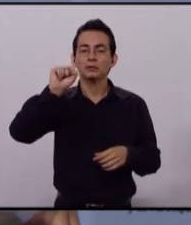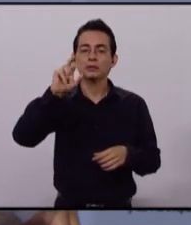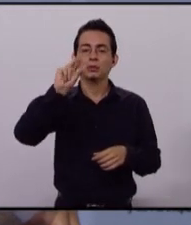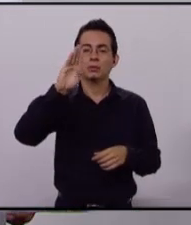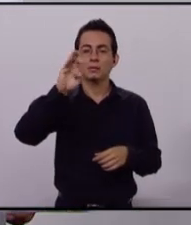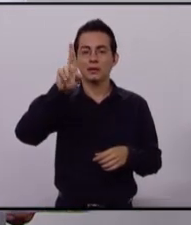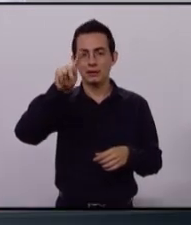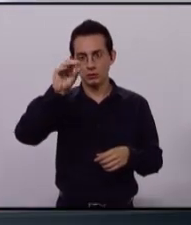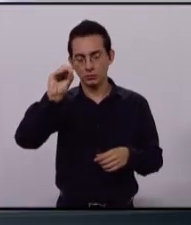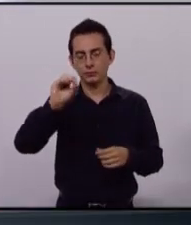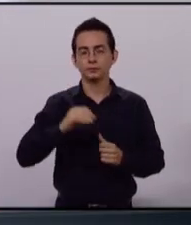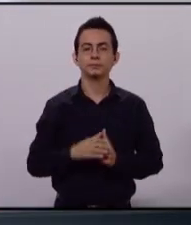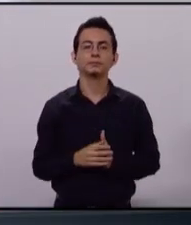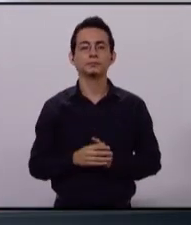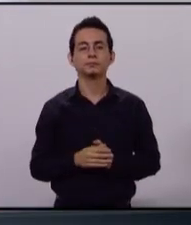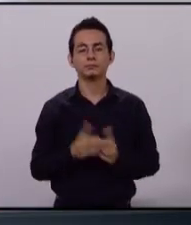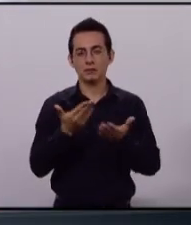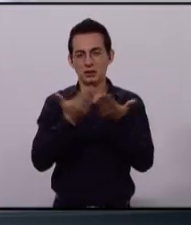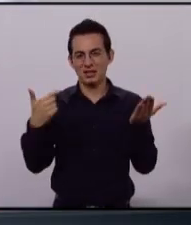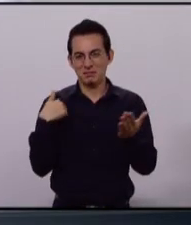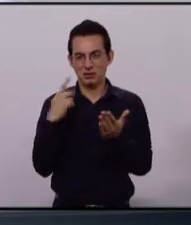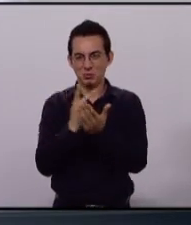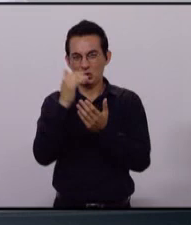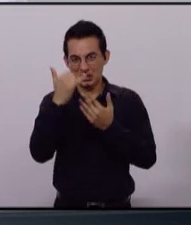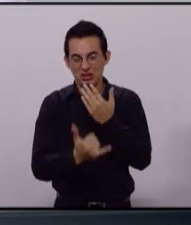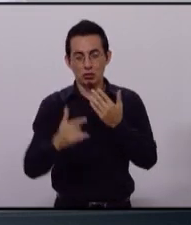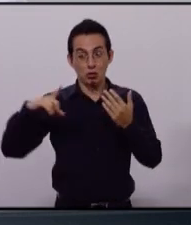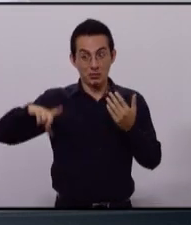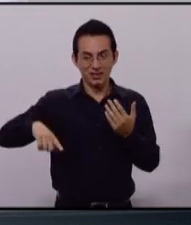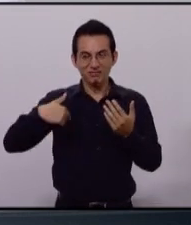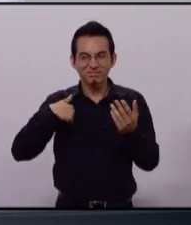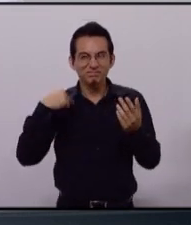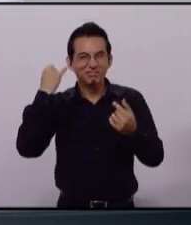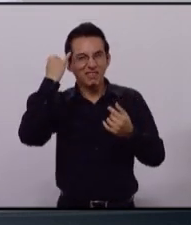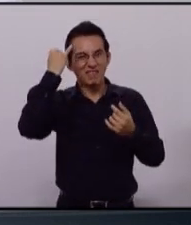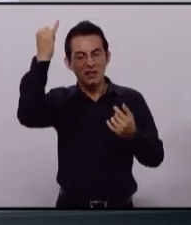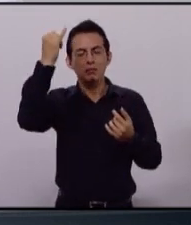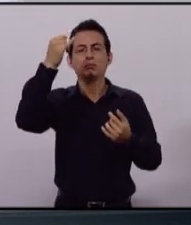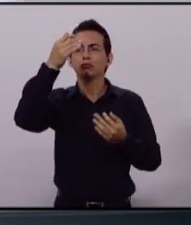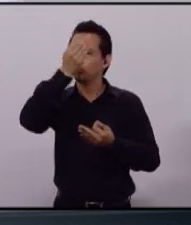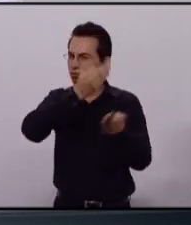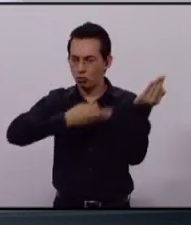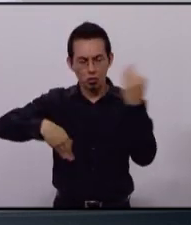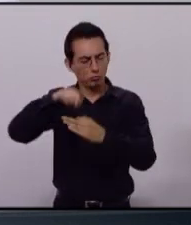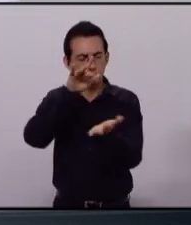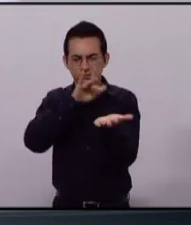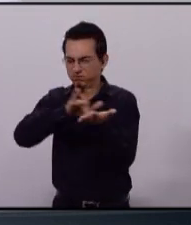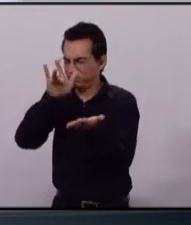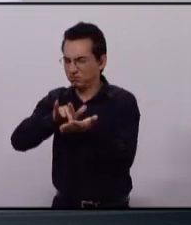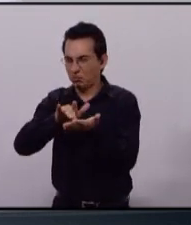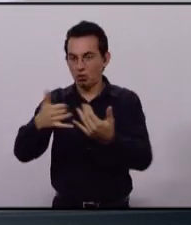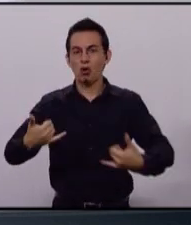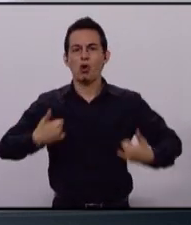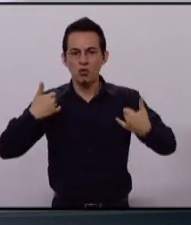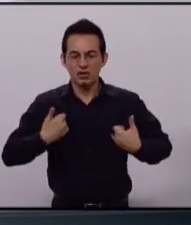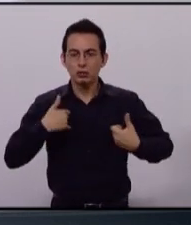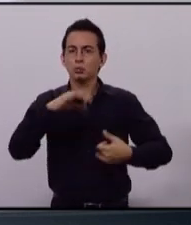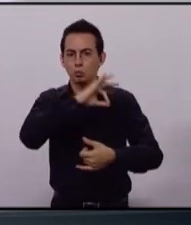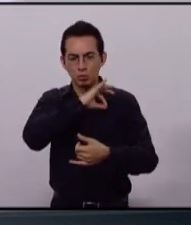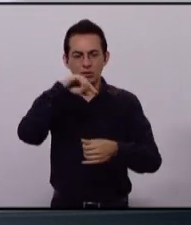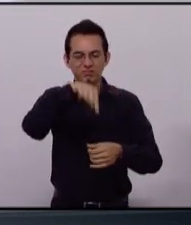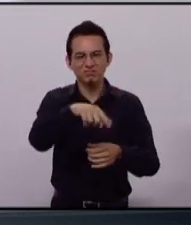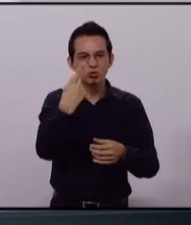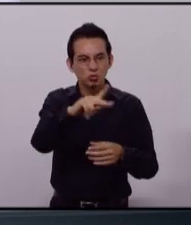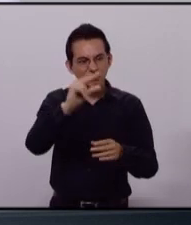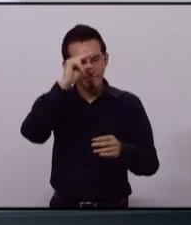Zavala. En mi proyecto de gobierno habrá lugar para todos. Habrá espacios para que la juventud ponga en práctica su